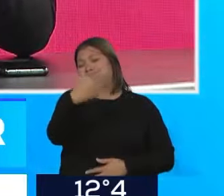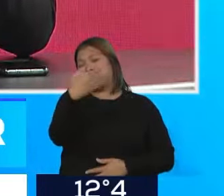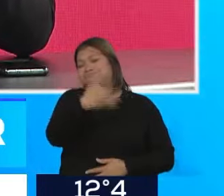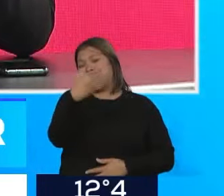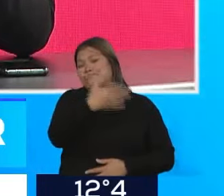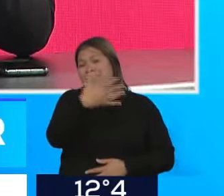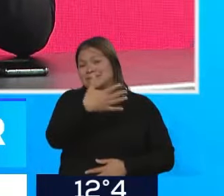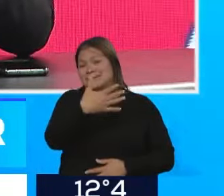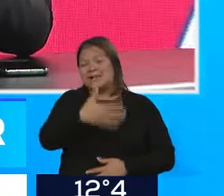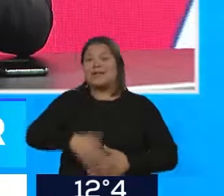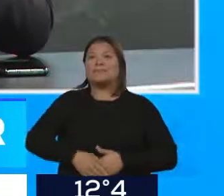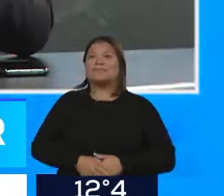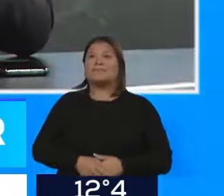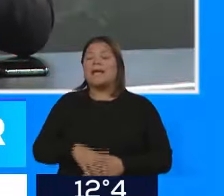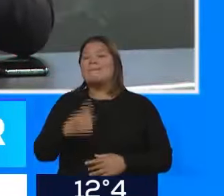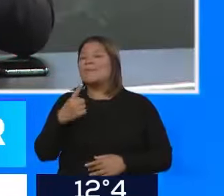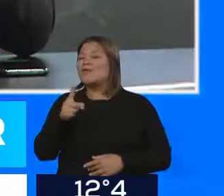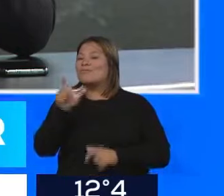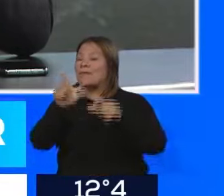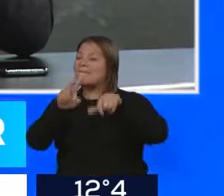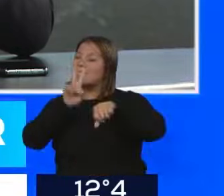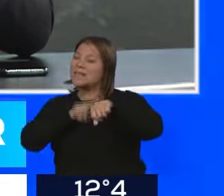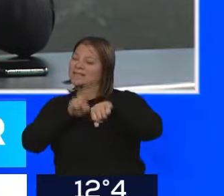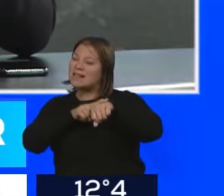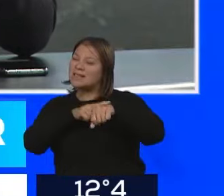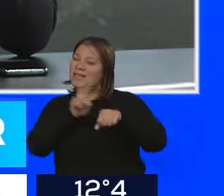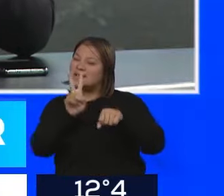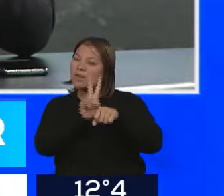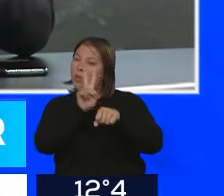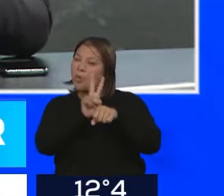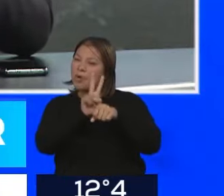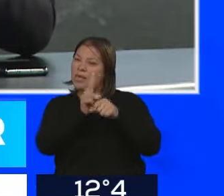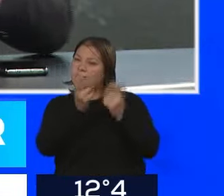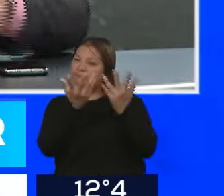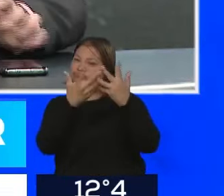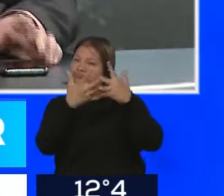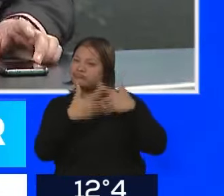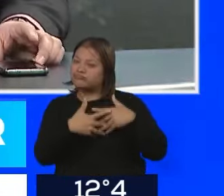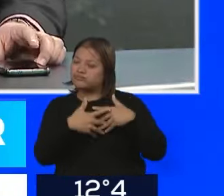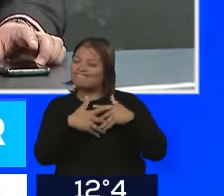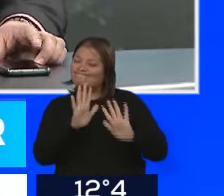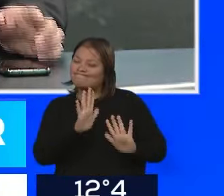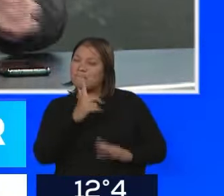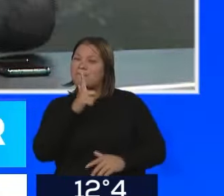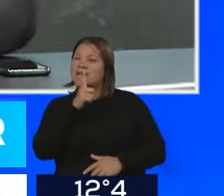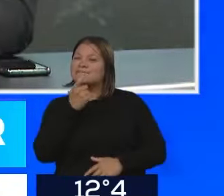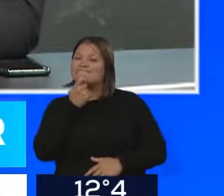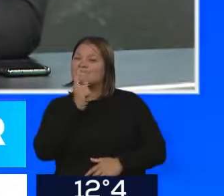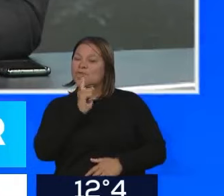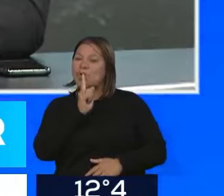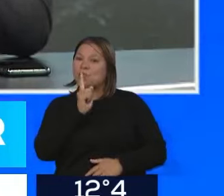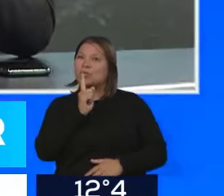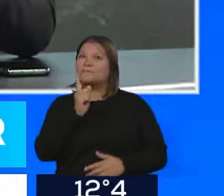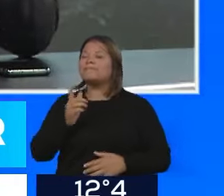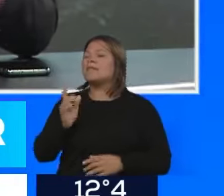critican los especialistas en seguridad informática, pero que realmente le ha solucionado los problemas a la gente. ¿Y quién intervino, Dani?